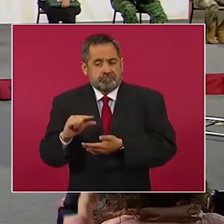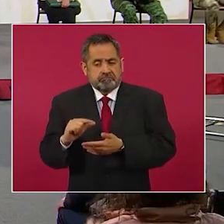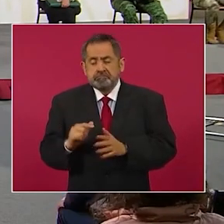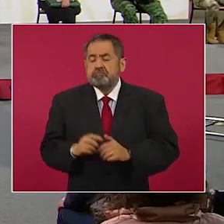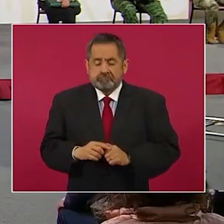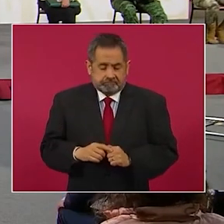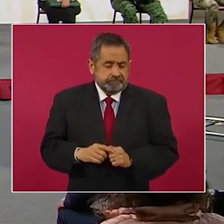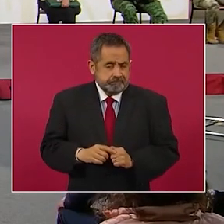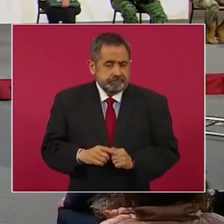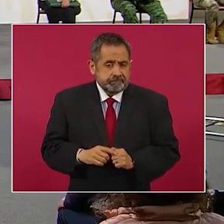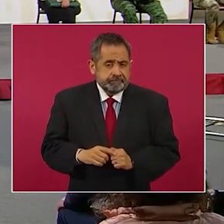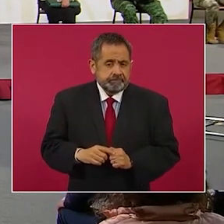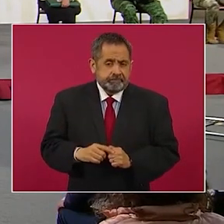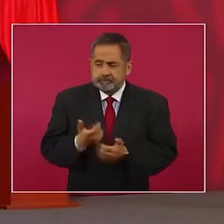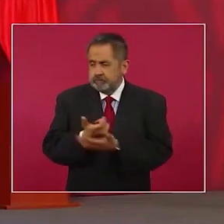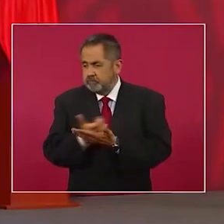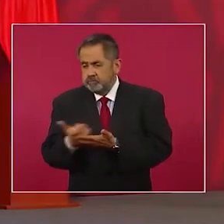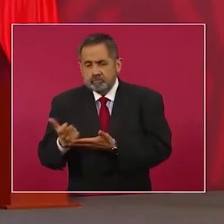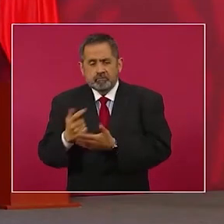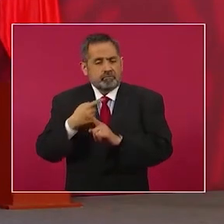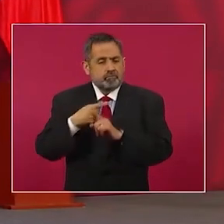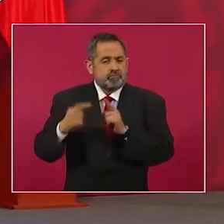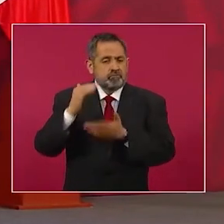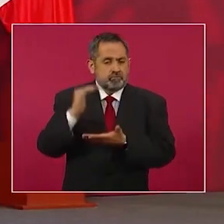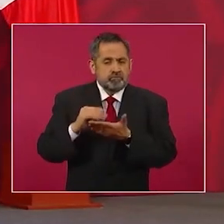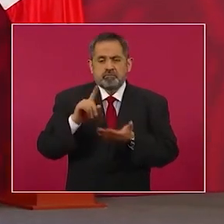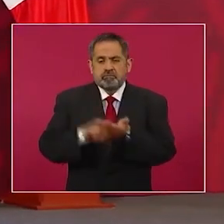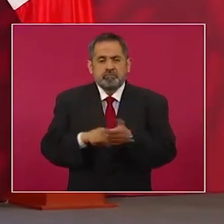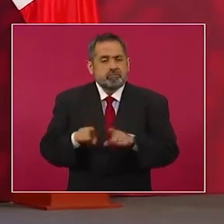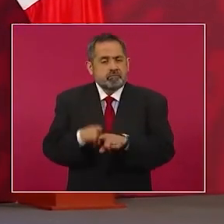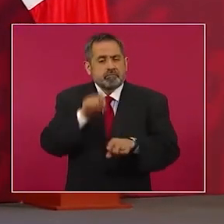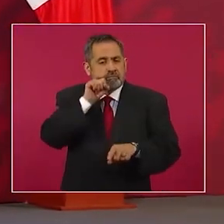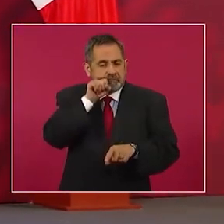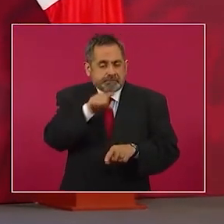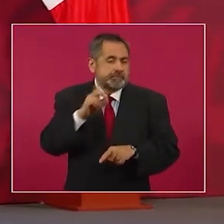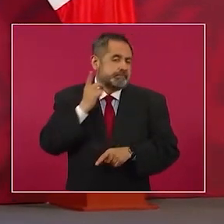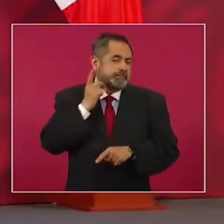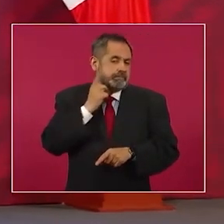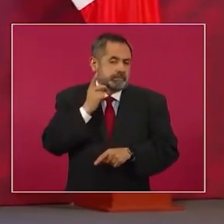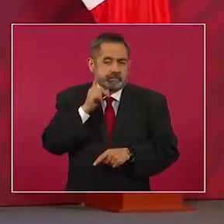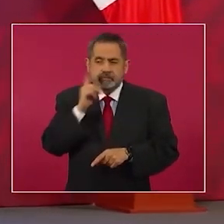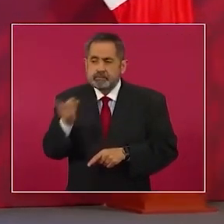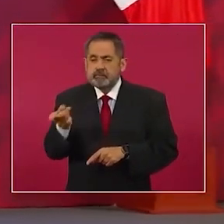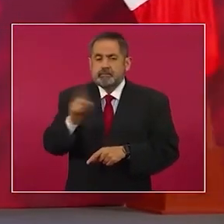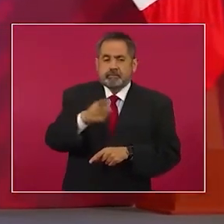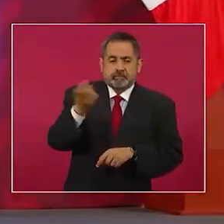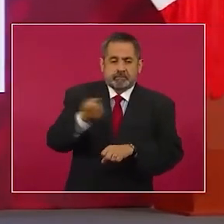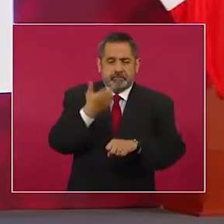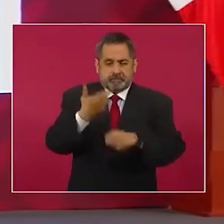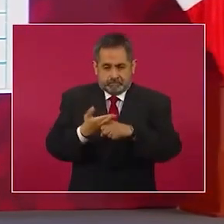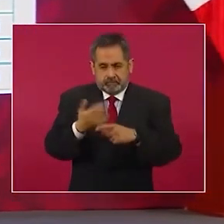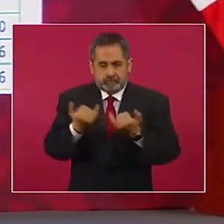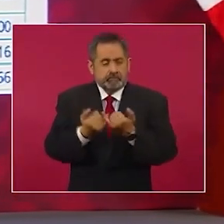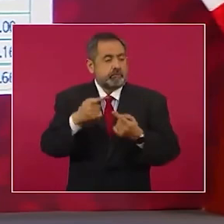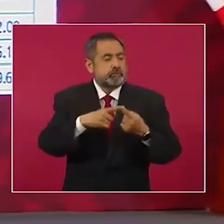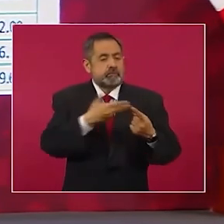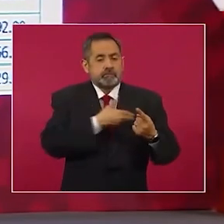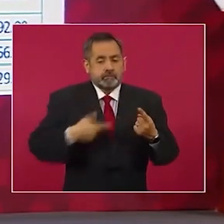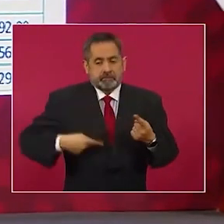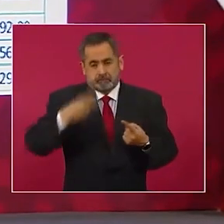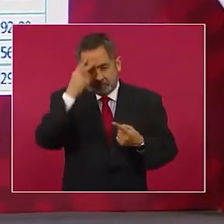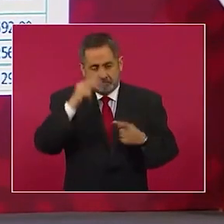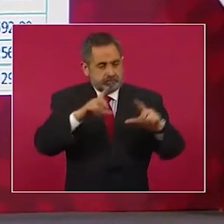el sueldo y también los diputados y los secretarios y el presidente de México.